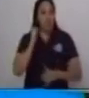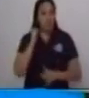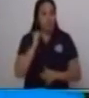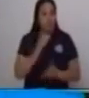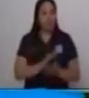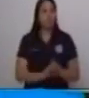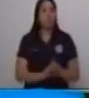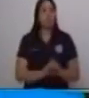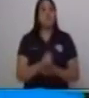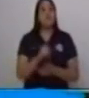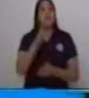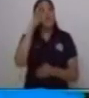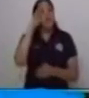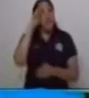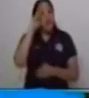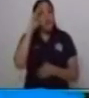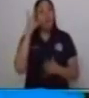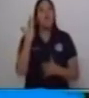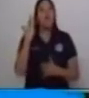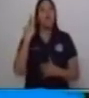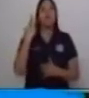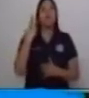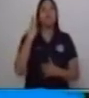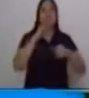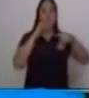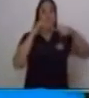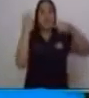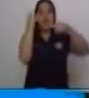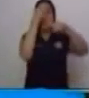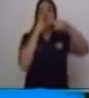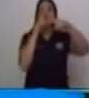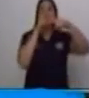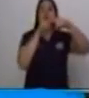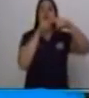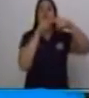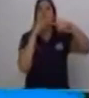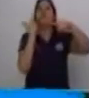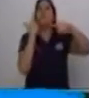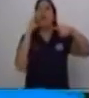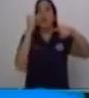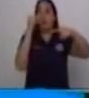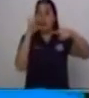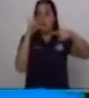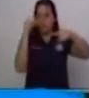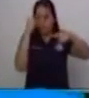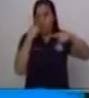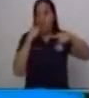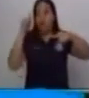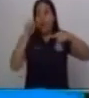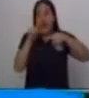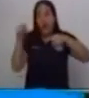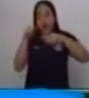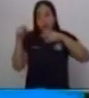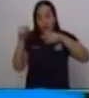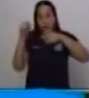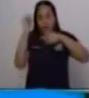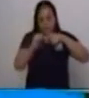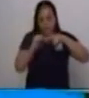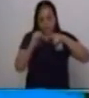En este caso, el sujeto es Carlos, viajó a España, es el predicado.